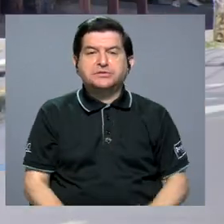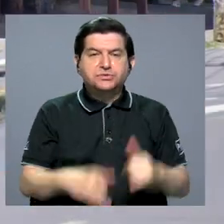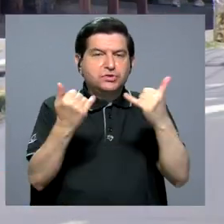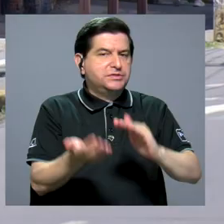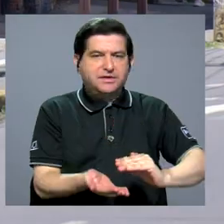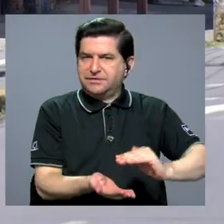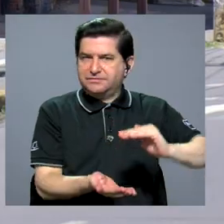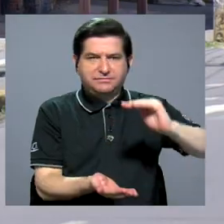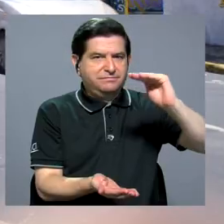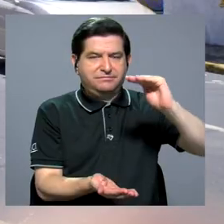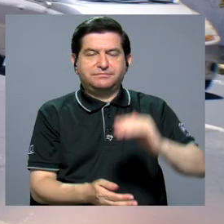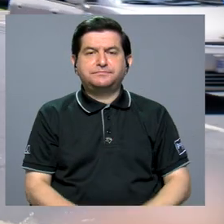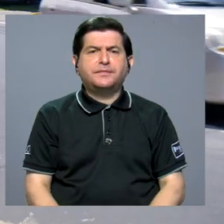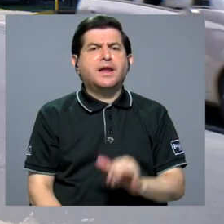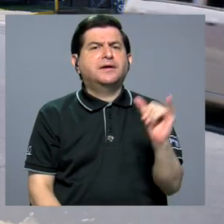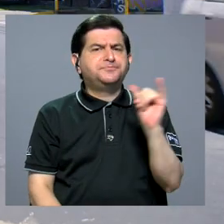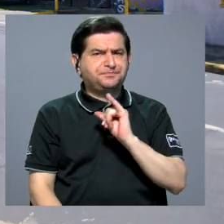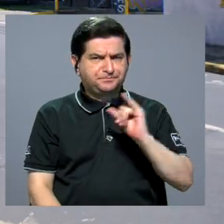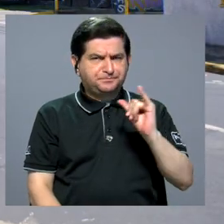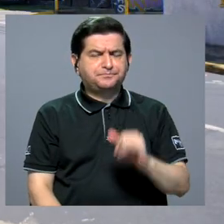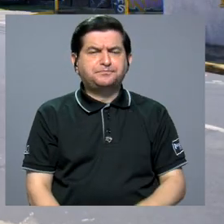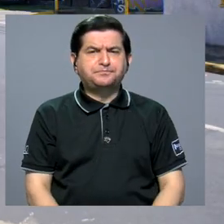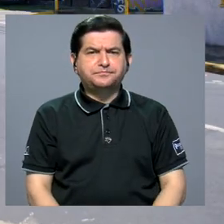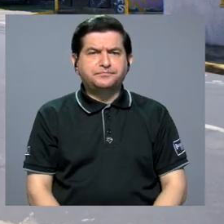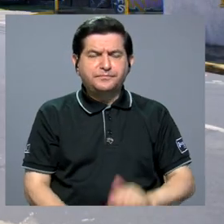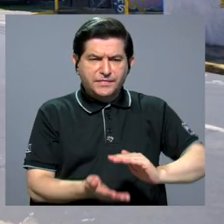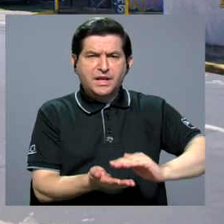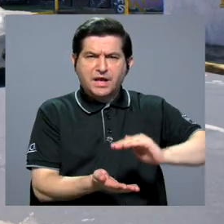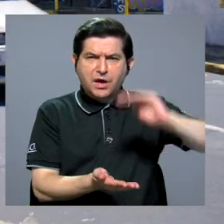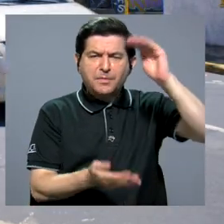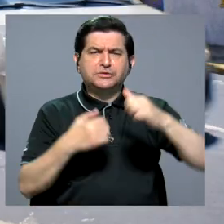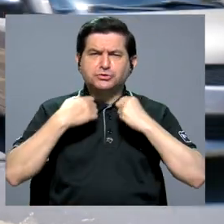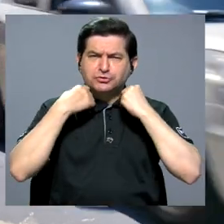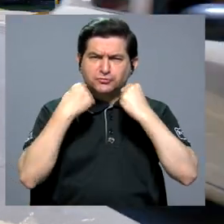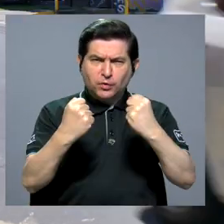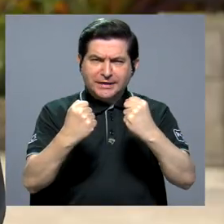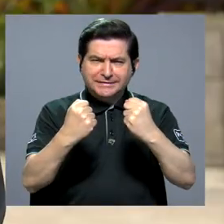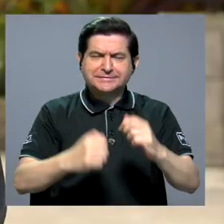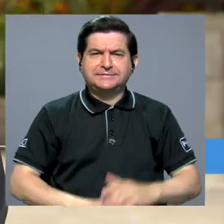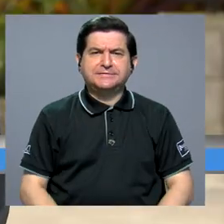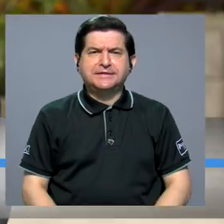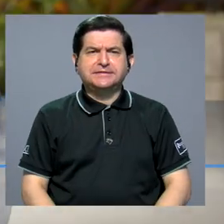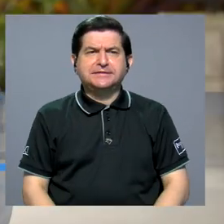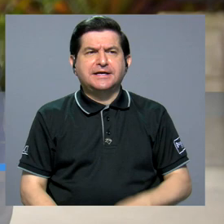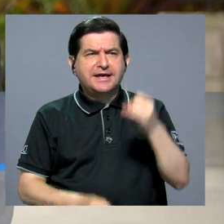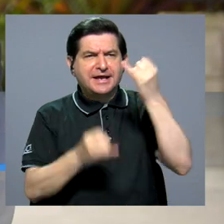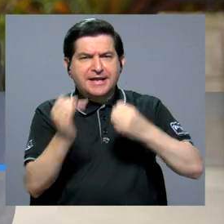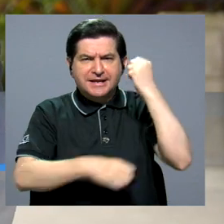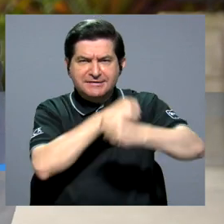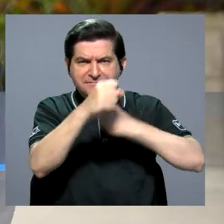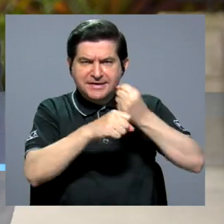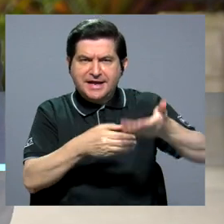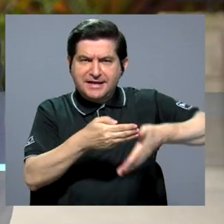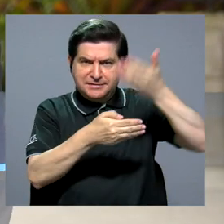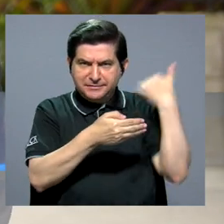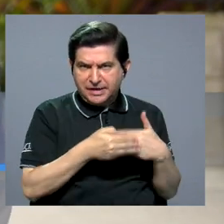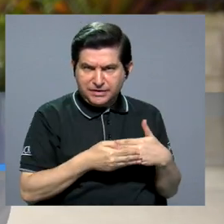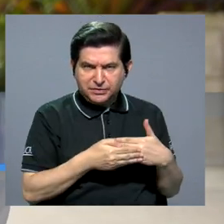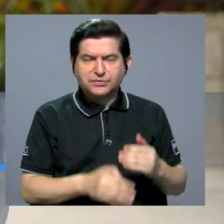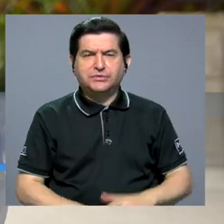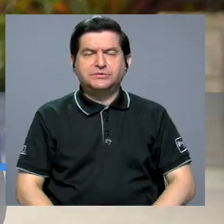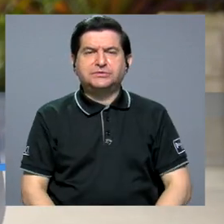han dejado de aumentar. Además de que hubo aumentos fuertes durante el final del año anterior,